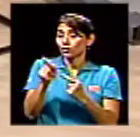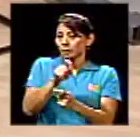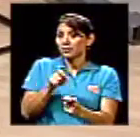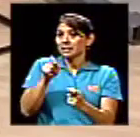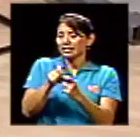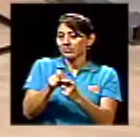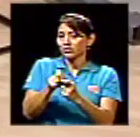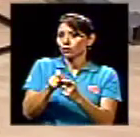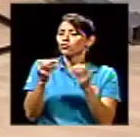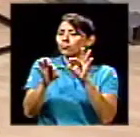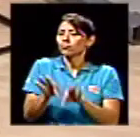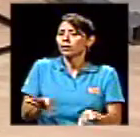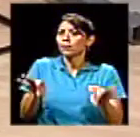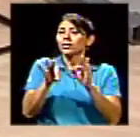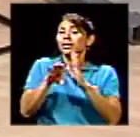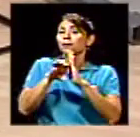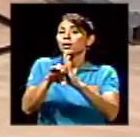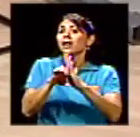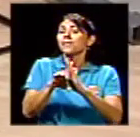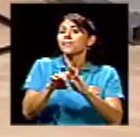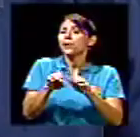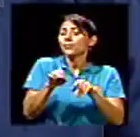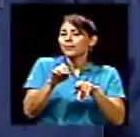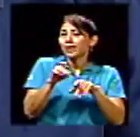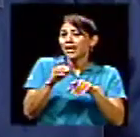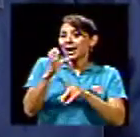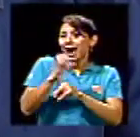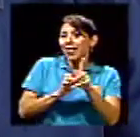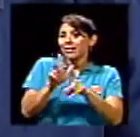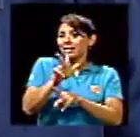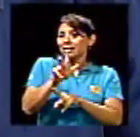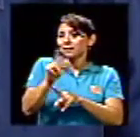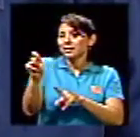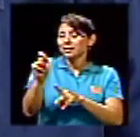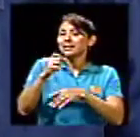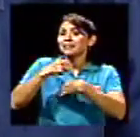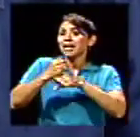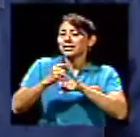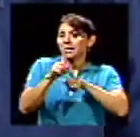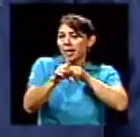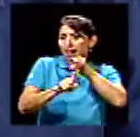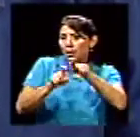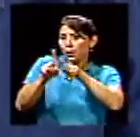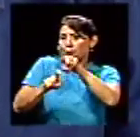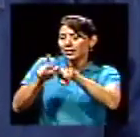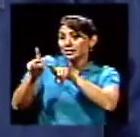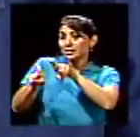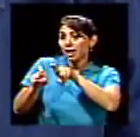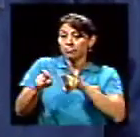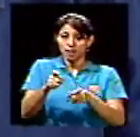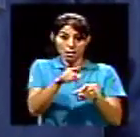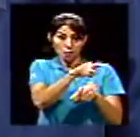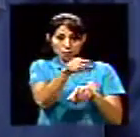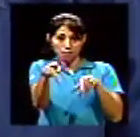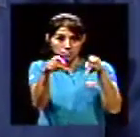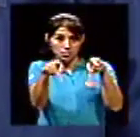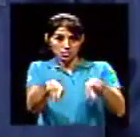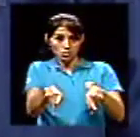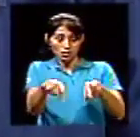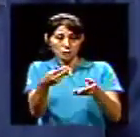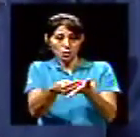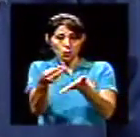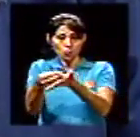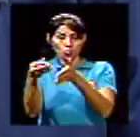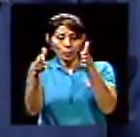Es el de la, por ejemplo, la encuesta esta que se realiza cada trimestre, ya, sobre la confianza del consumidor. Eso nos ha dado mucha